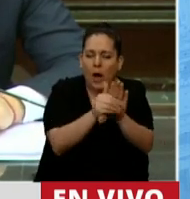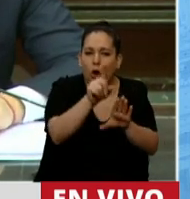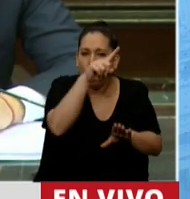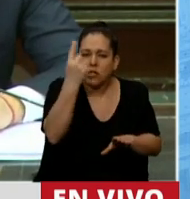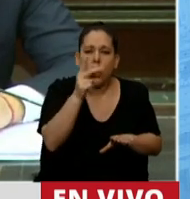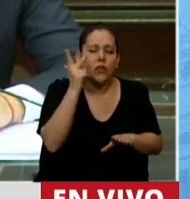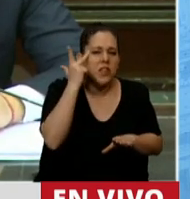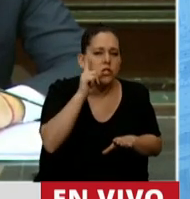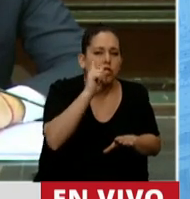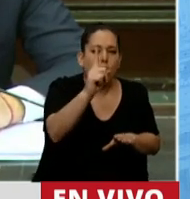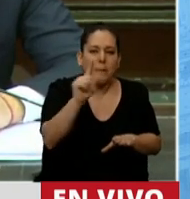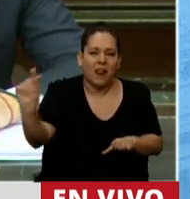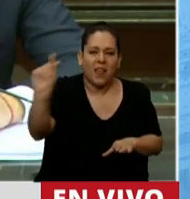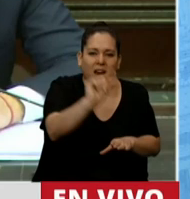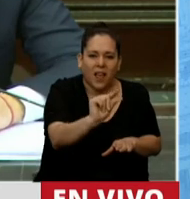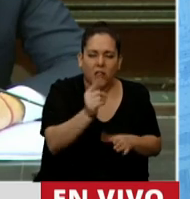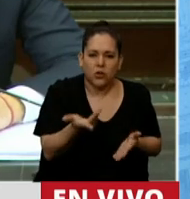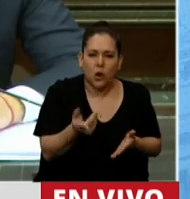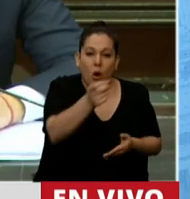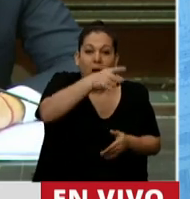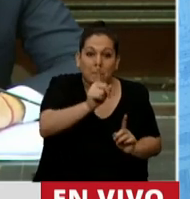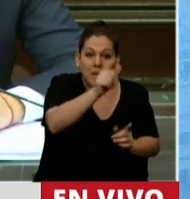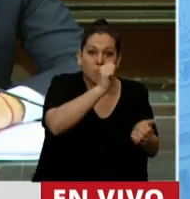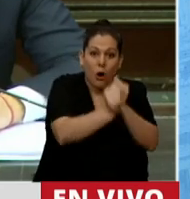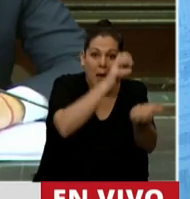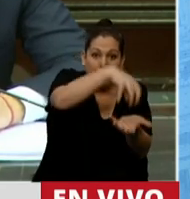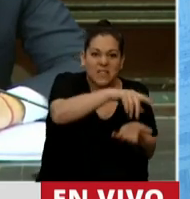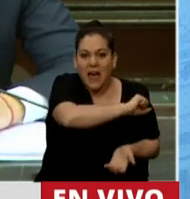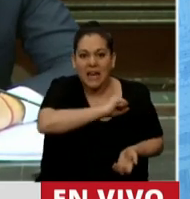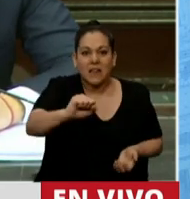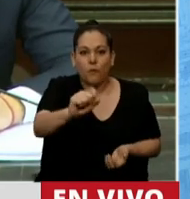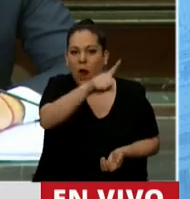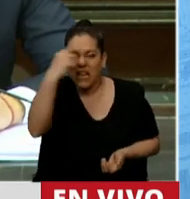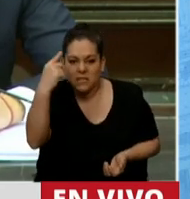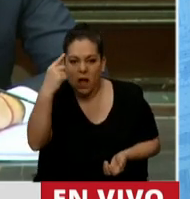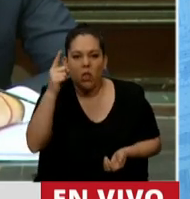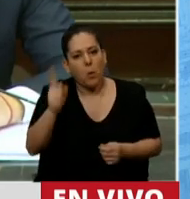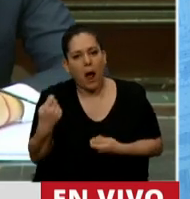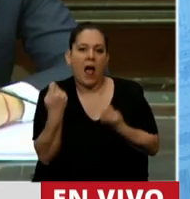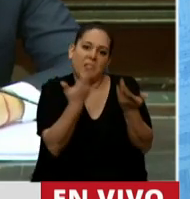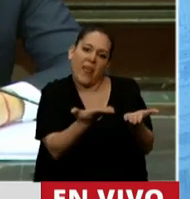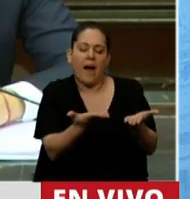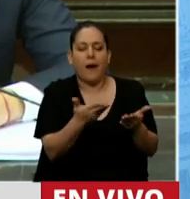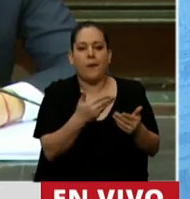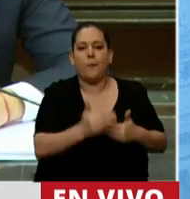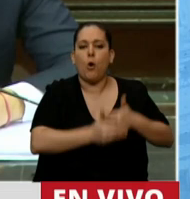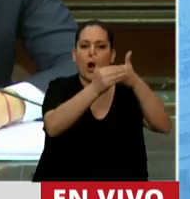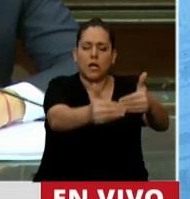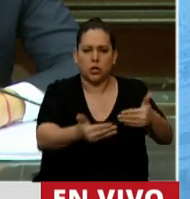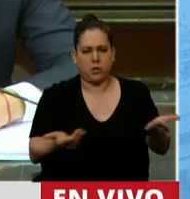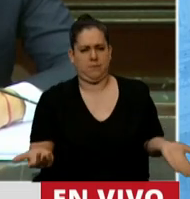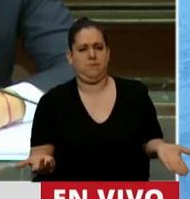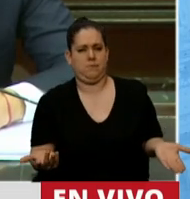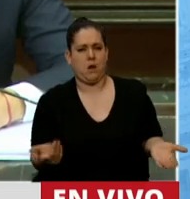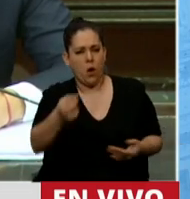histórico, estafaron al Estado y se los va a beneficiar con la moratoria. Quiero que me conteste si considera que